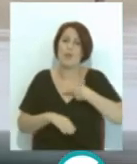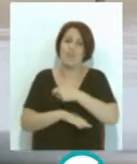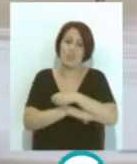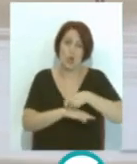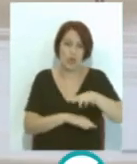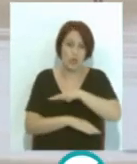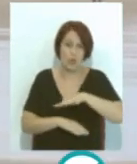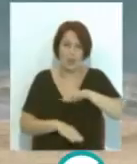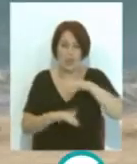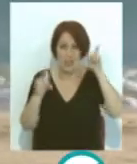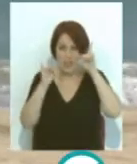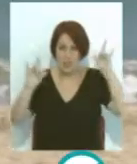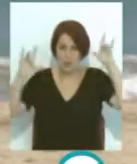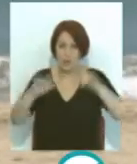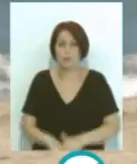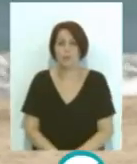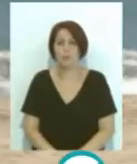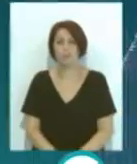en la Plaza Ingeniero La Cierva.